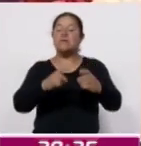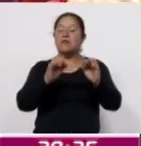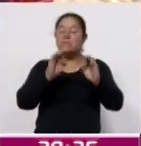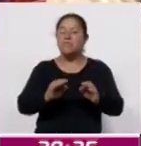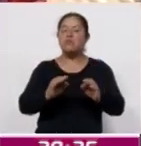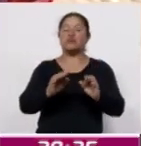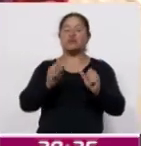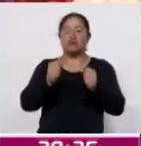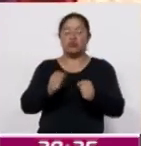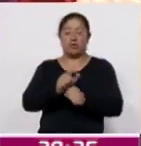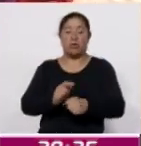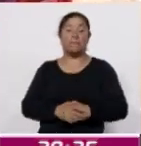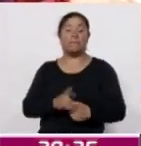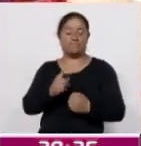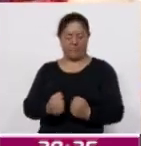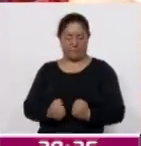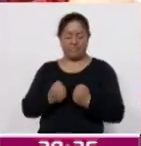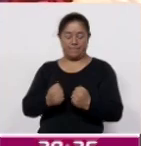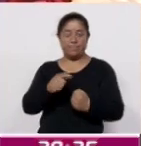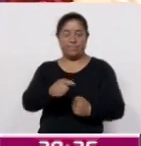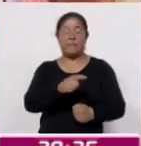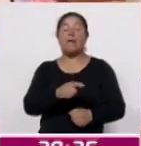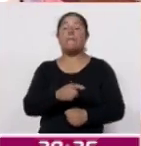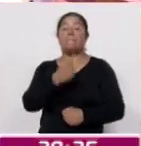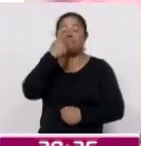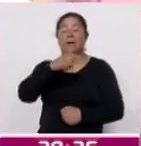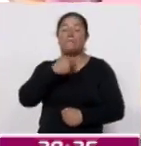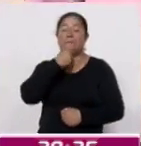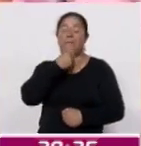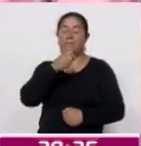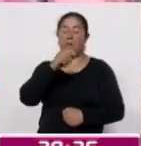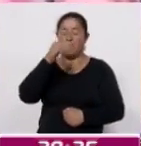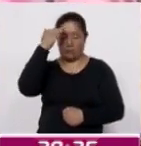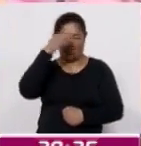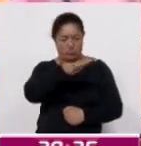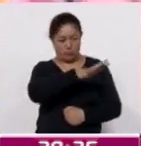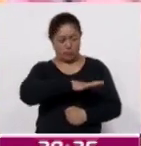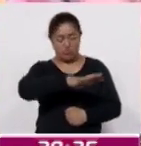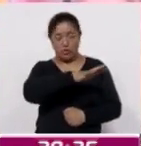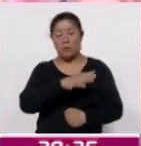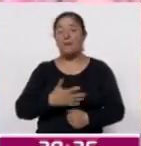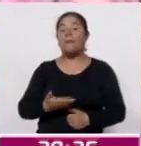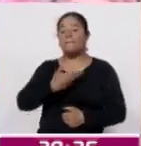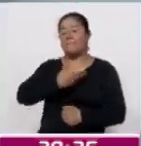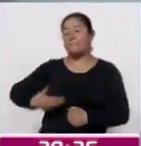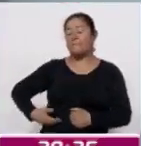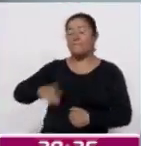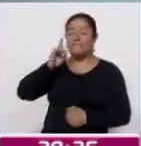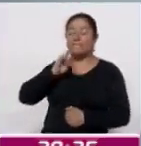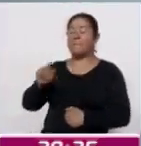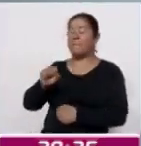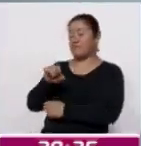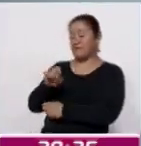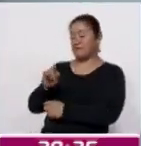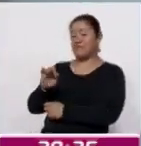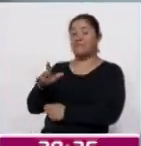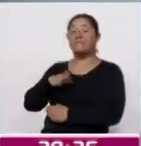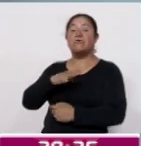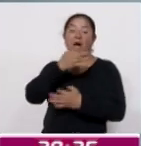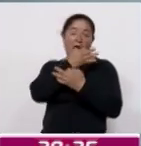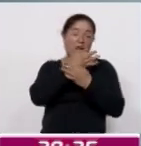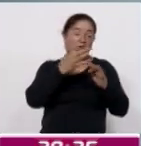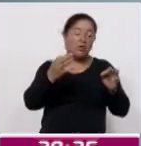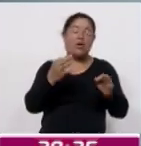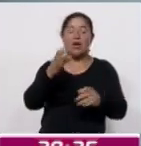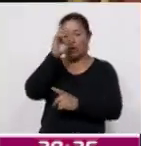Para fortalecer las acciones en favor de las personas adultas mayores, la presidenta honorífica del CEDIF anunció la creación del Consejo Consultivo de